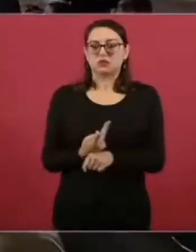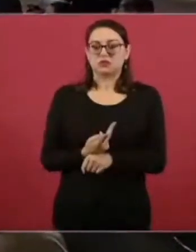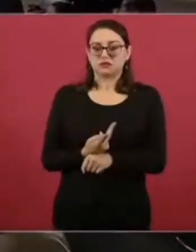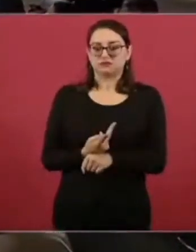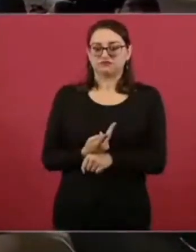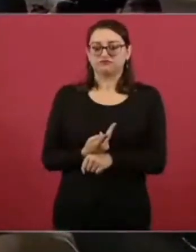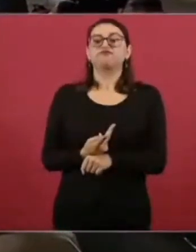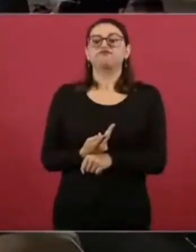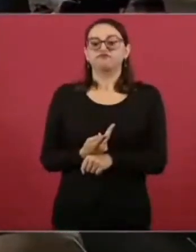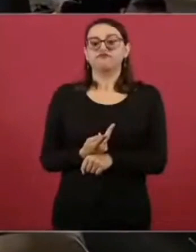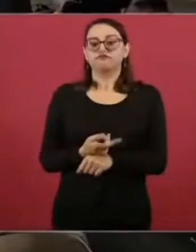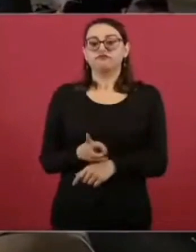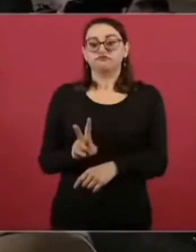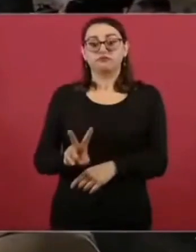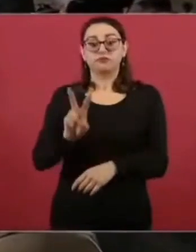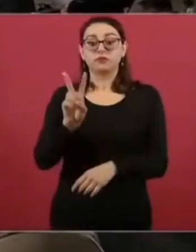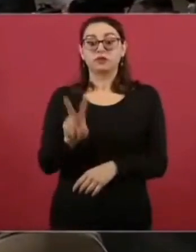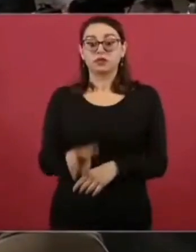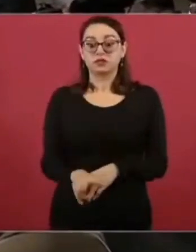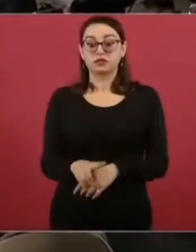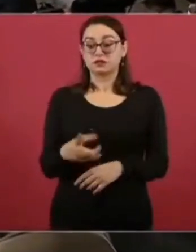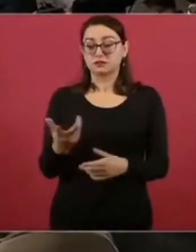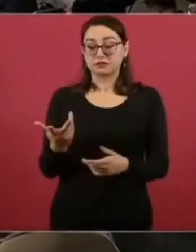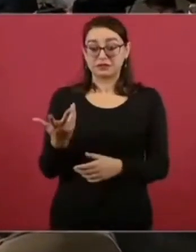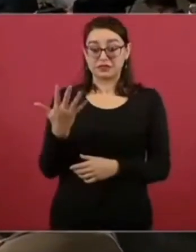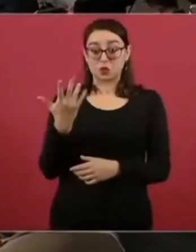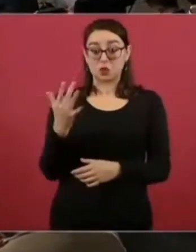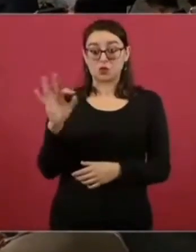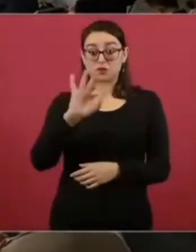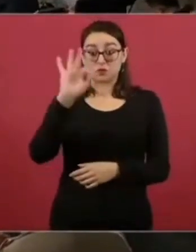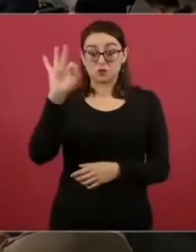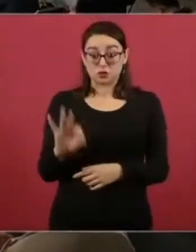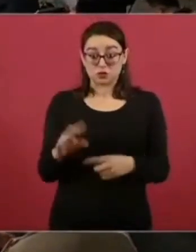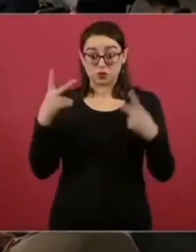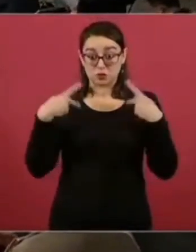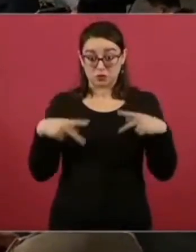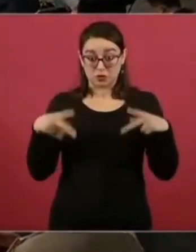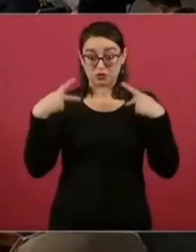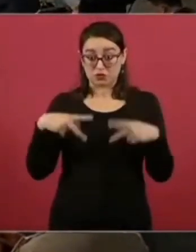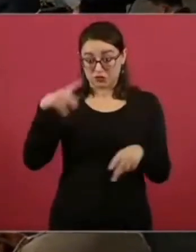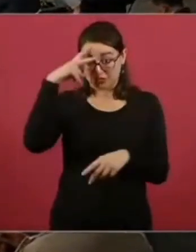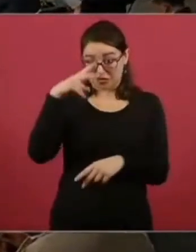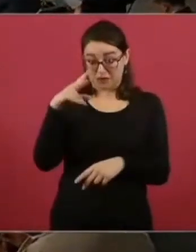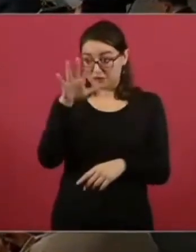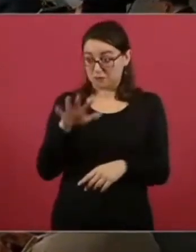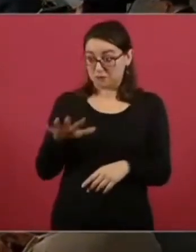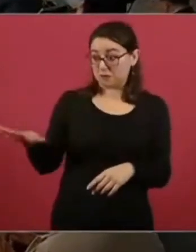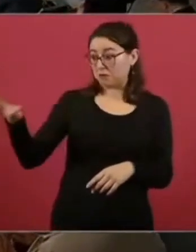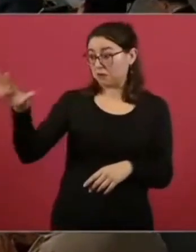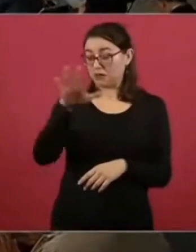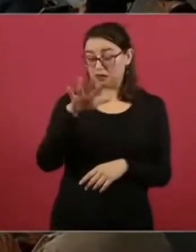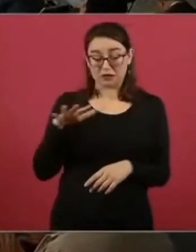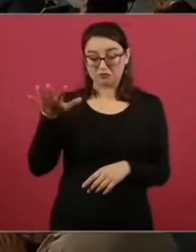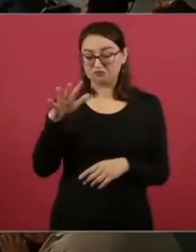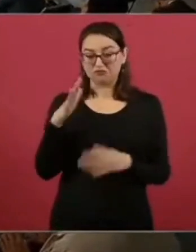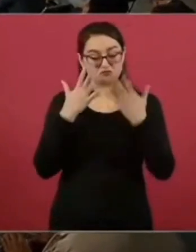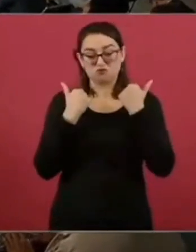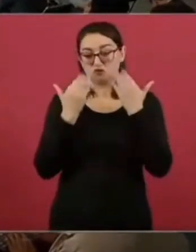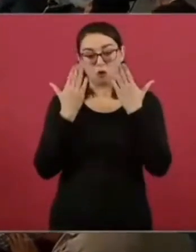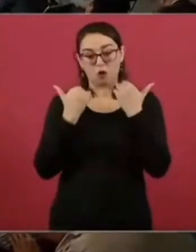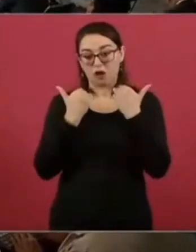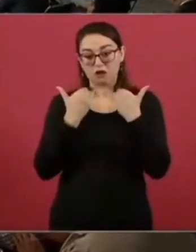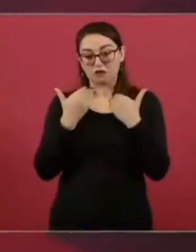que no tienen seguridad social, no tienen garantizado el servicio de salud.